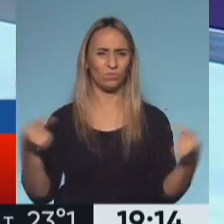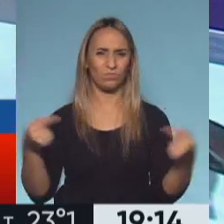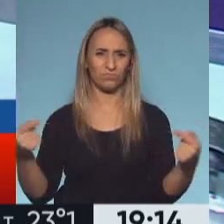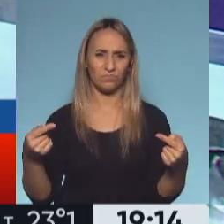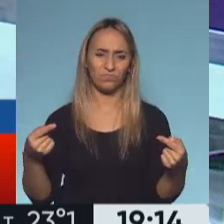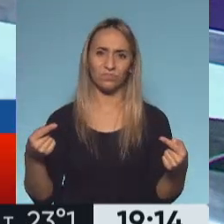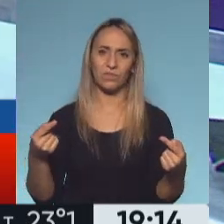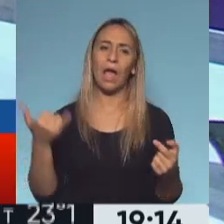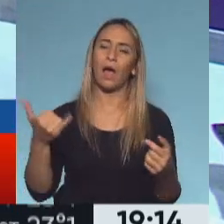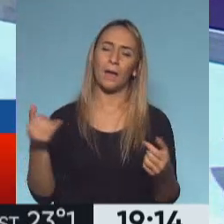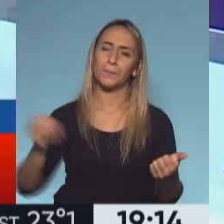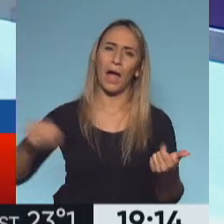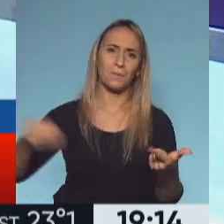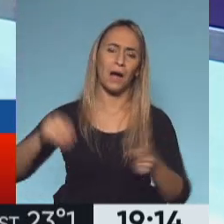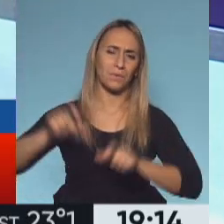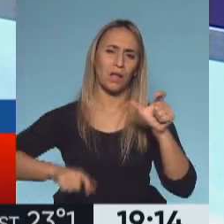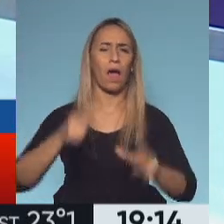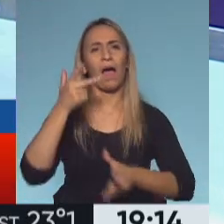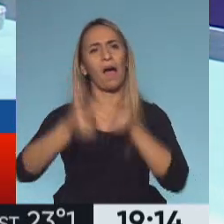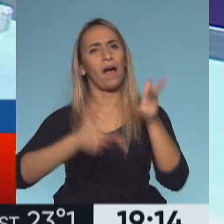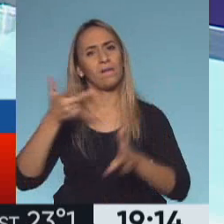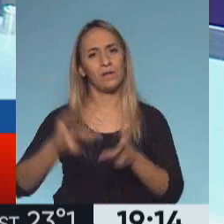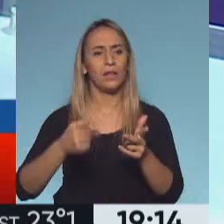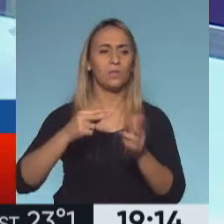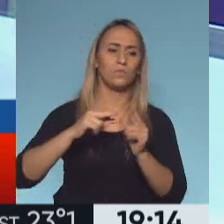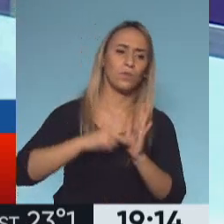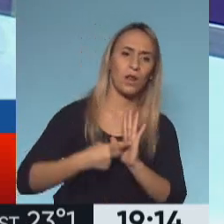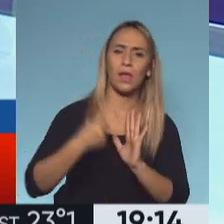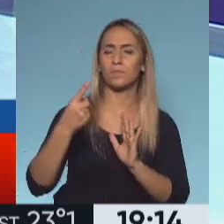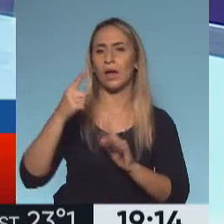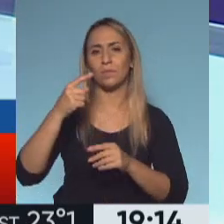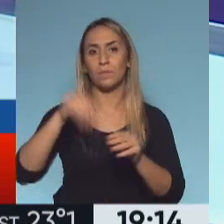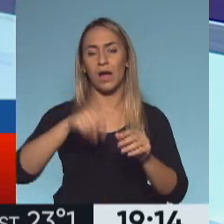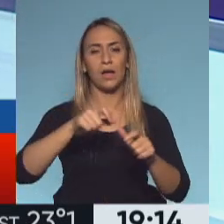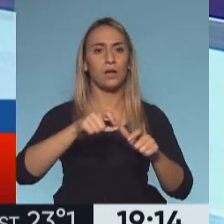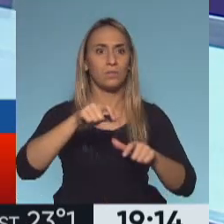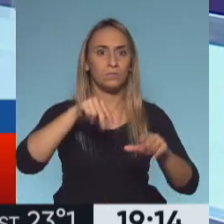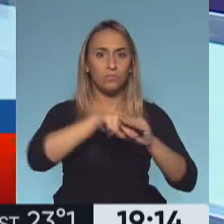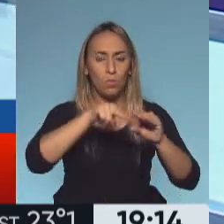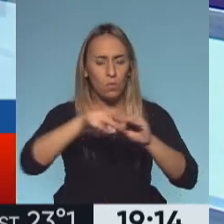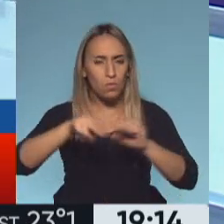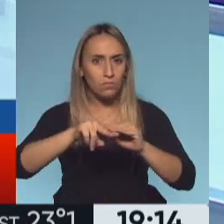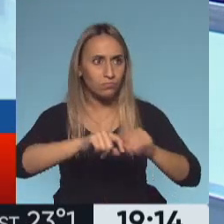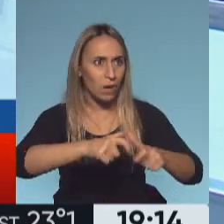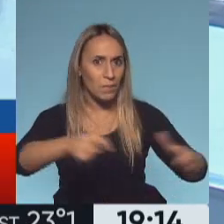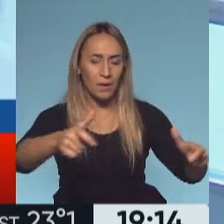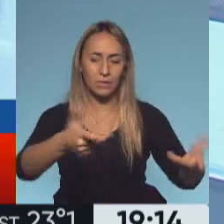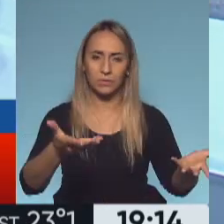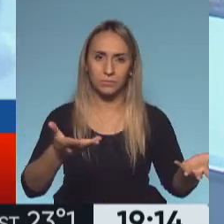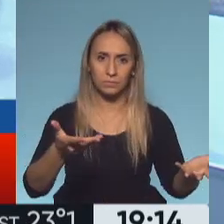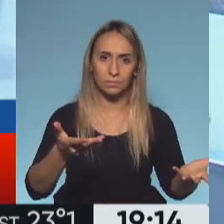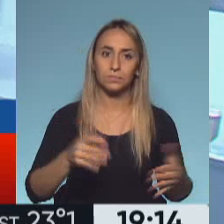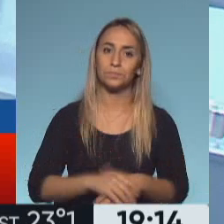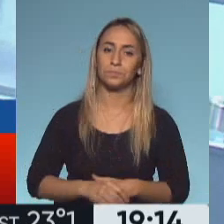sumando voces que hablan además de las dificultades con el aumento que hubo en la ocupación de las camas. ¿Cómo estás, Néstor? ¿Qué tal? Buenas noches.